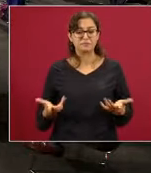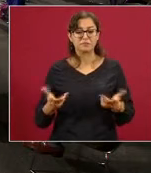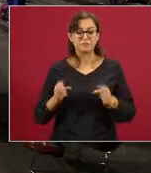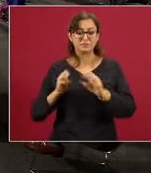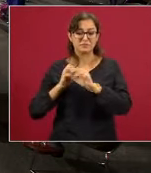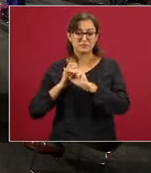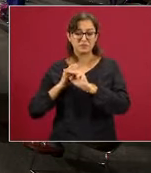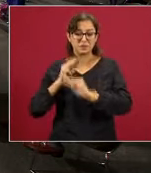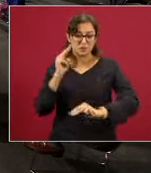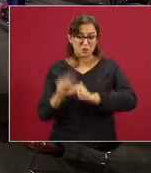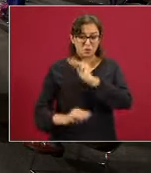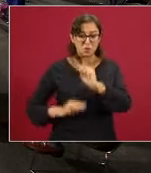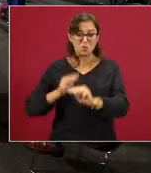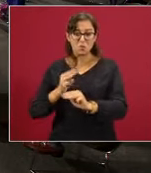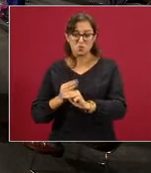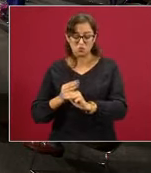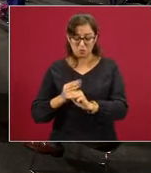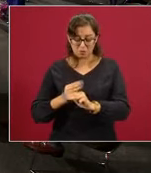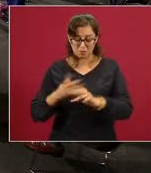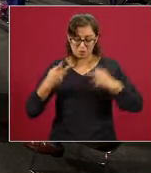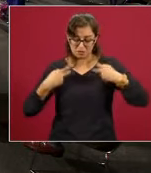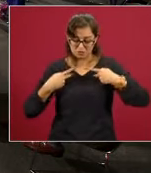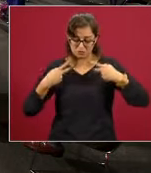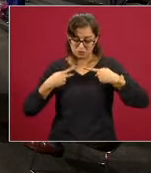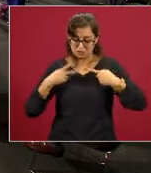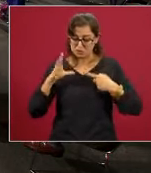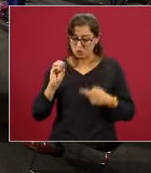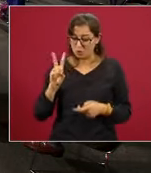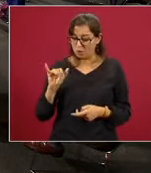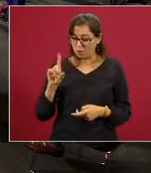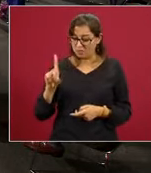han perdido la vida por COVID un millón